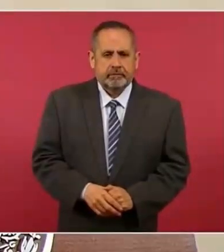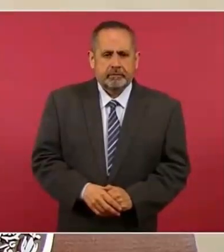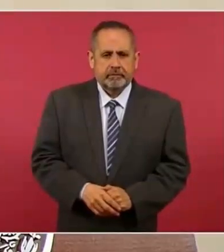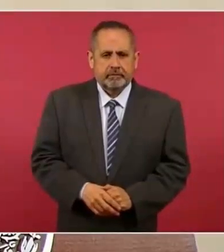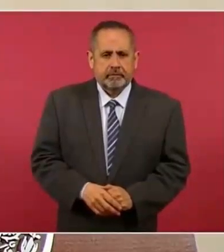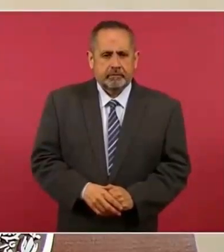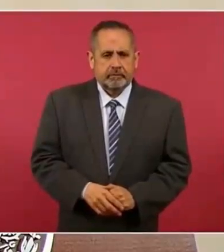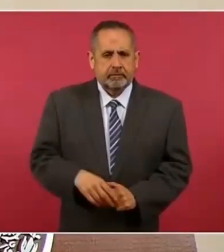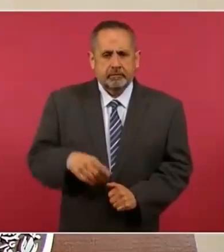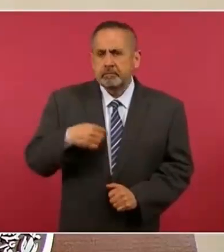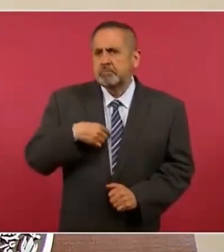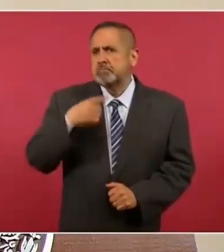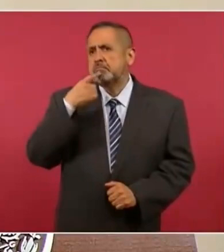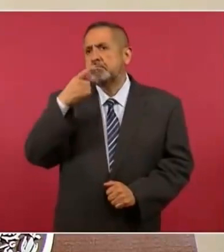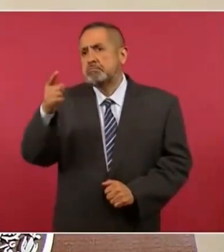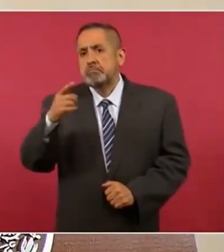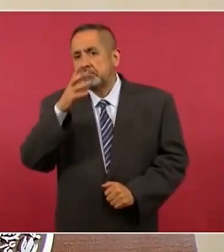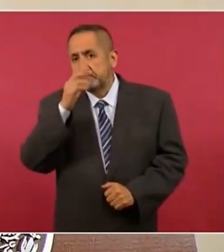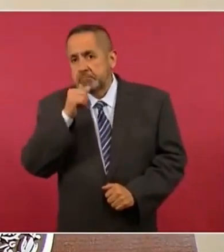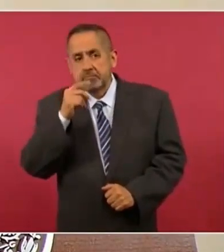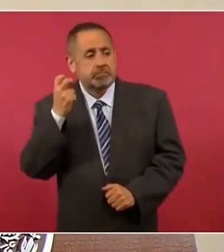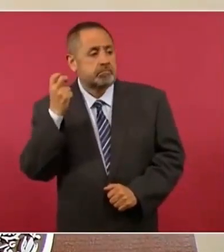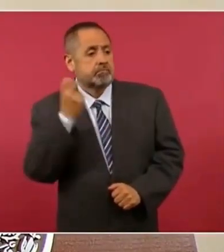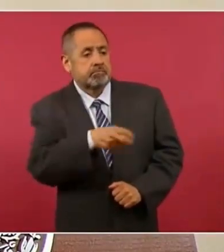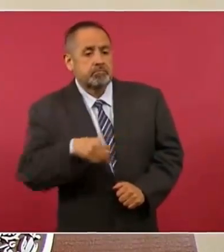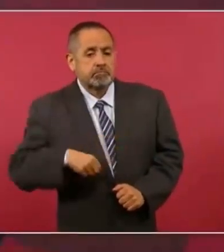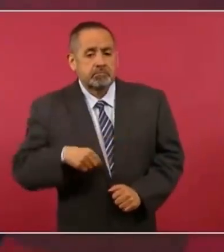denunciados, ya no digamos, inculpados